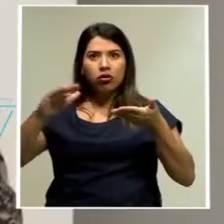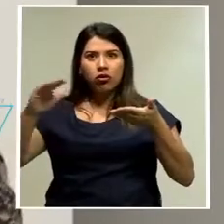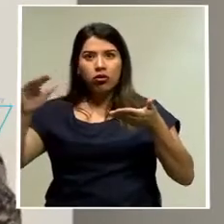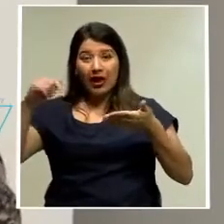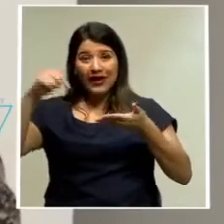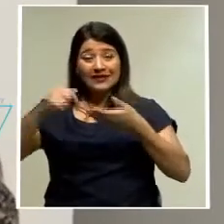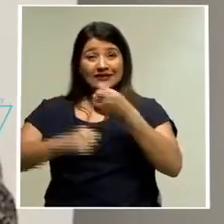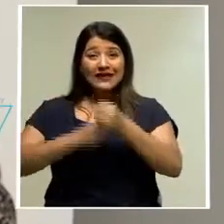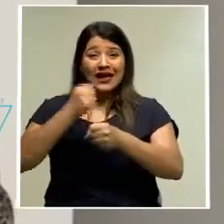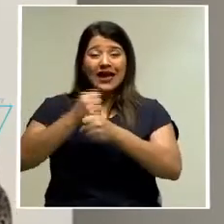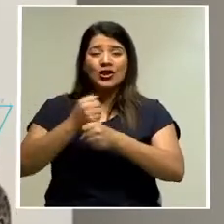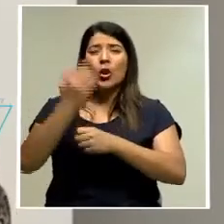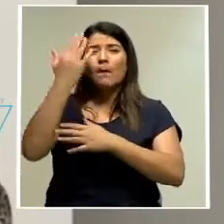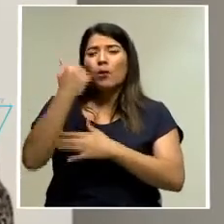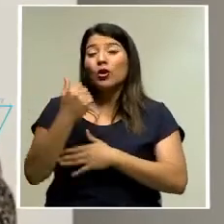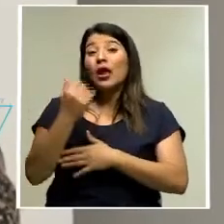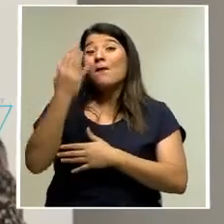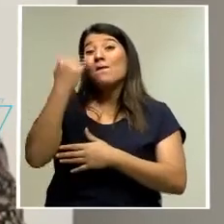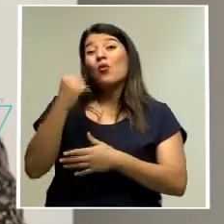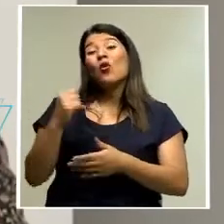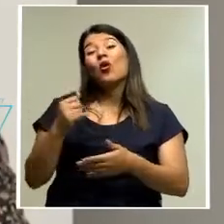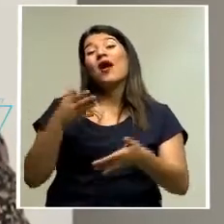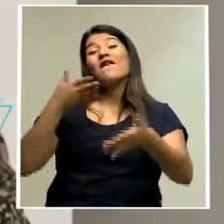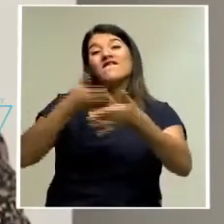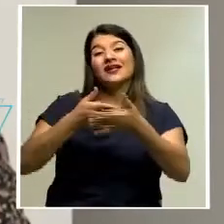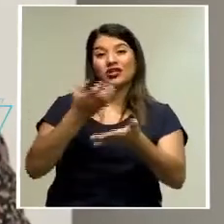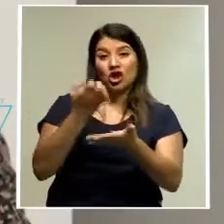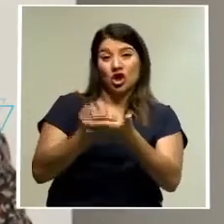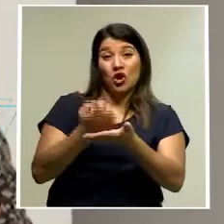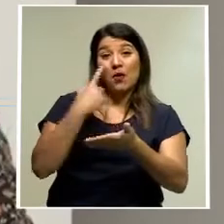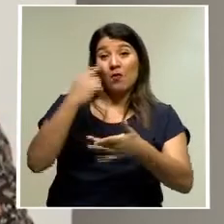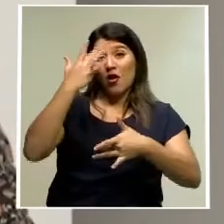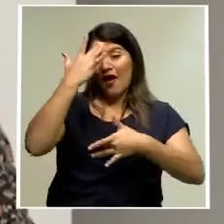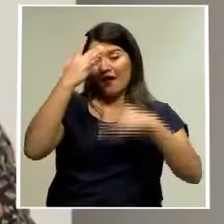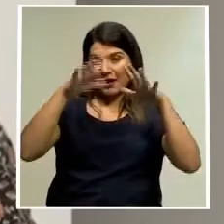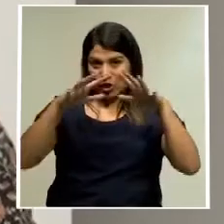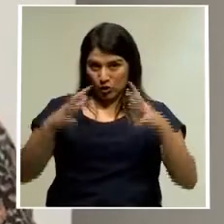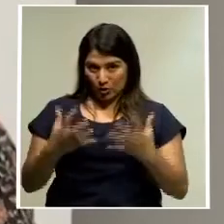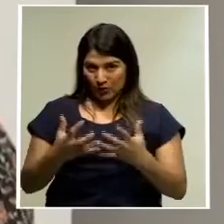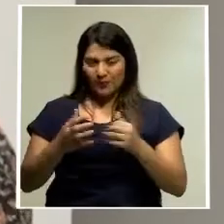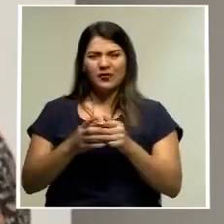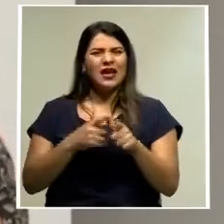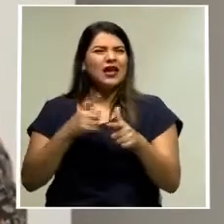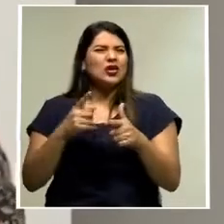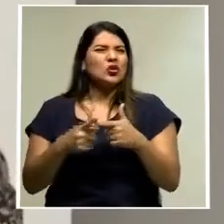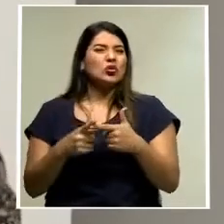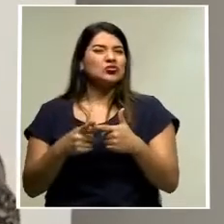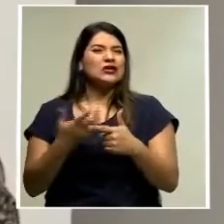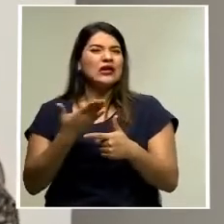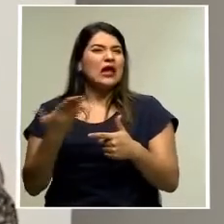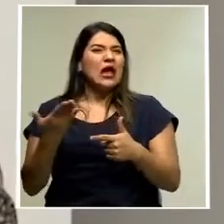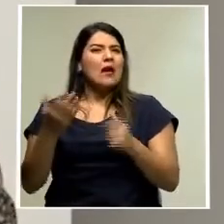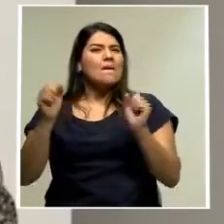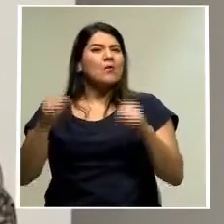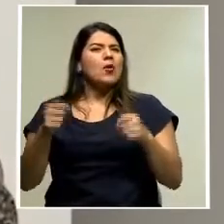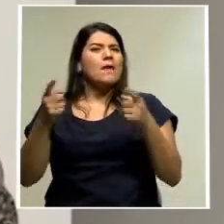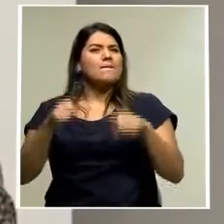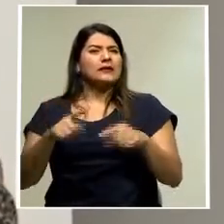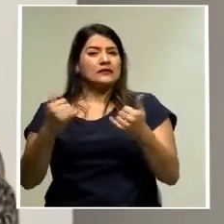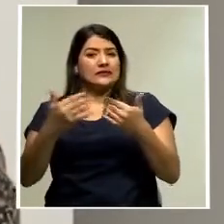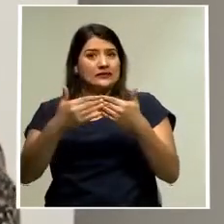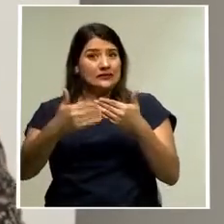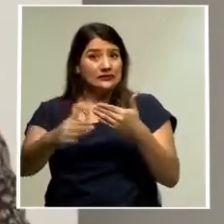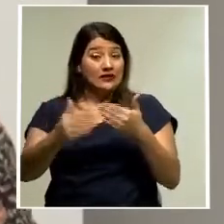debido a la reducción económica producto de la pandemia. ¿Cuáles son las proyecciones que se dan para los próximos meses? Bueno, para eso nos